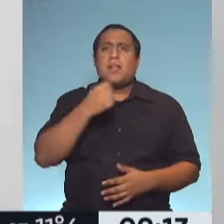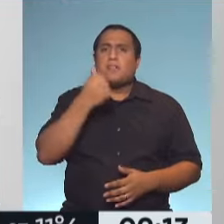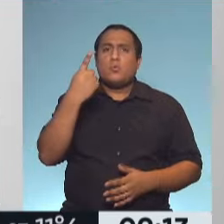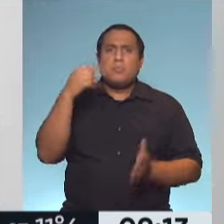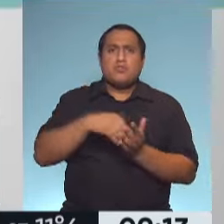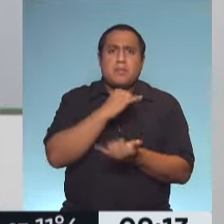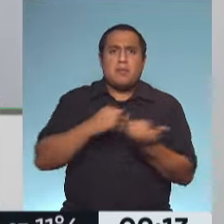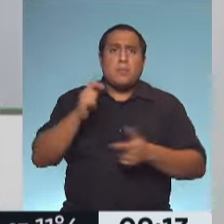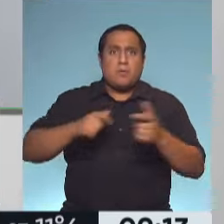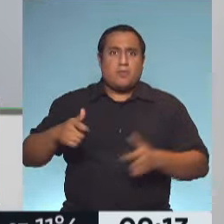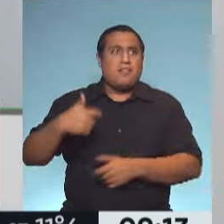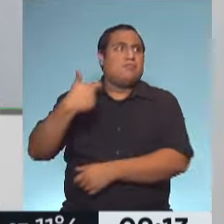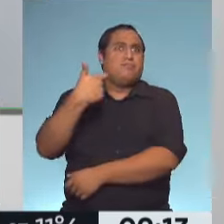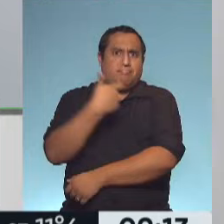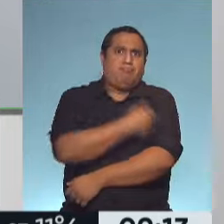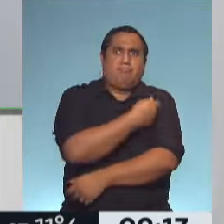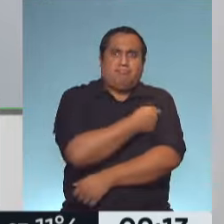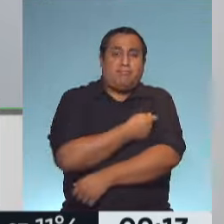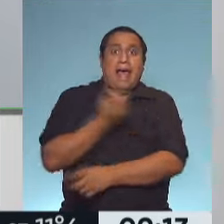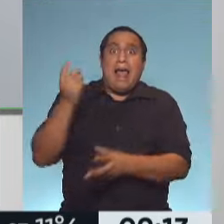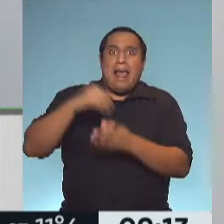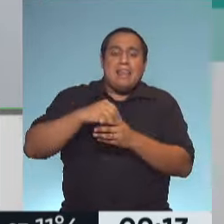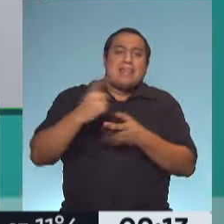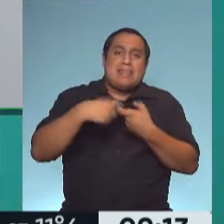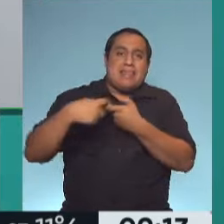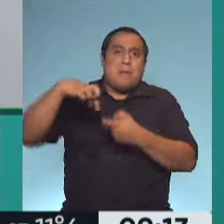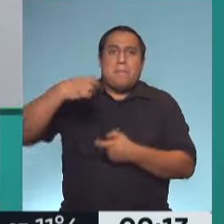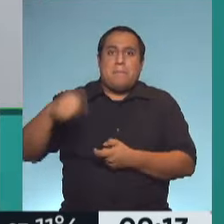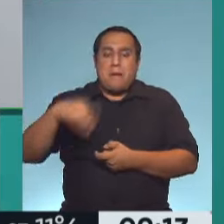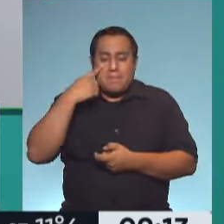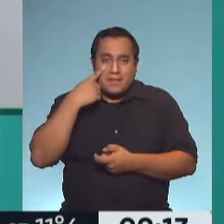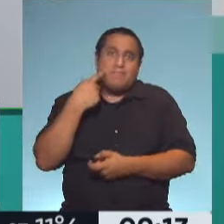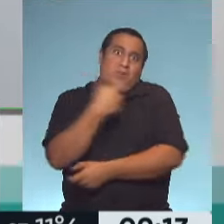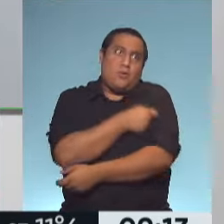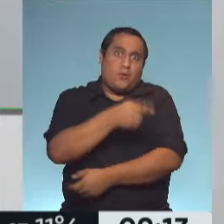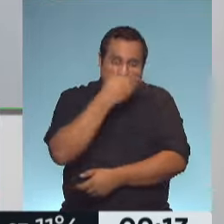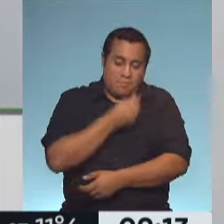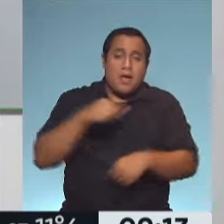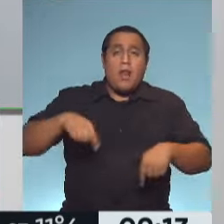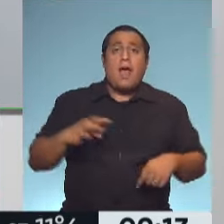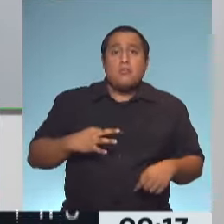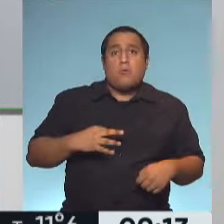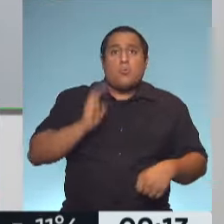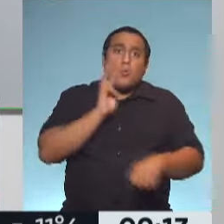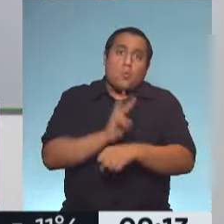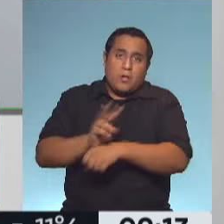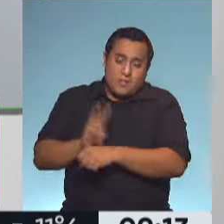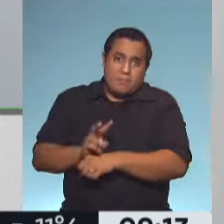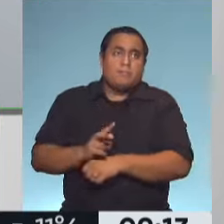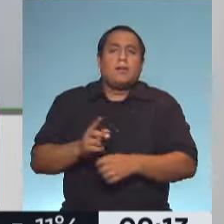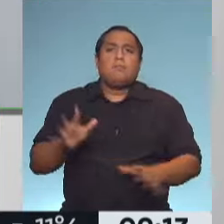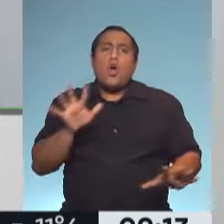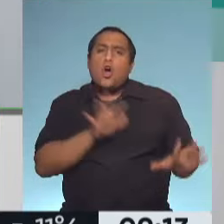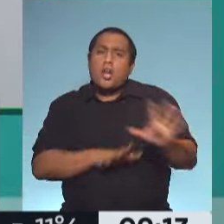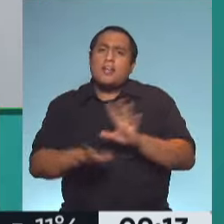personas vacunadas desde PAMI con la antigripal. Y este año, para cuidar toda la campaña de organización,